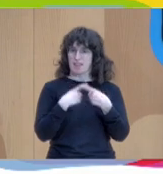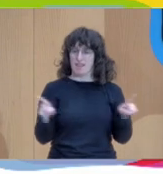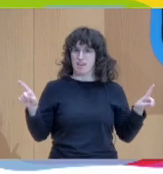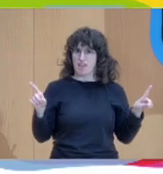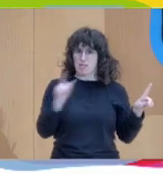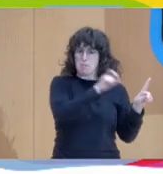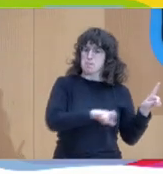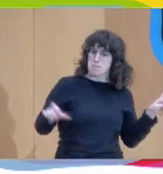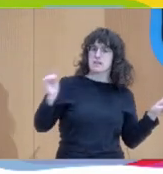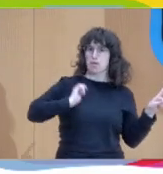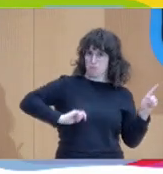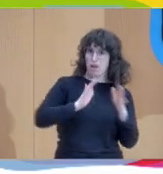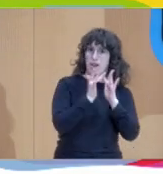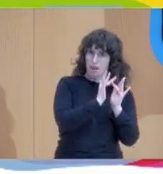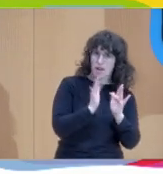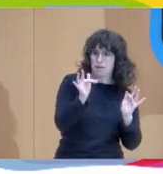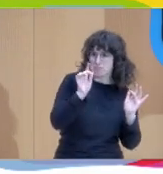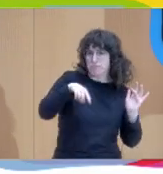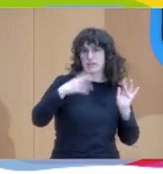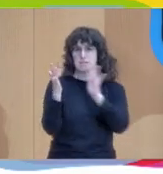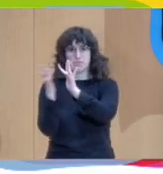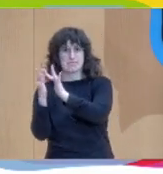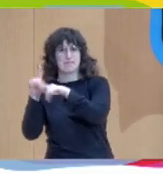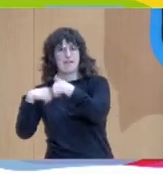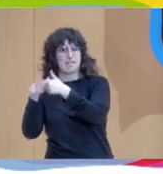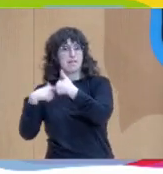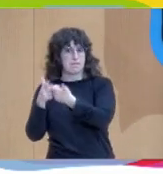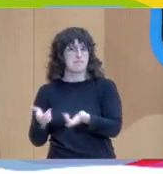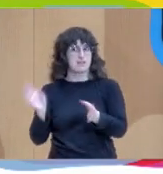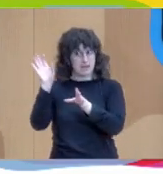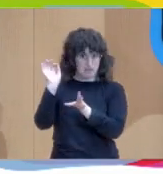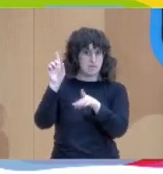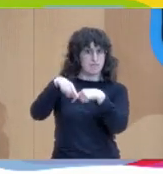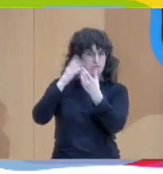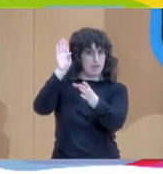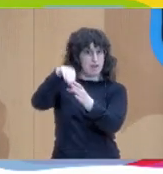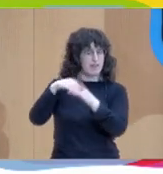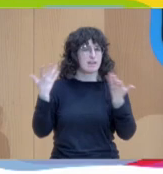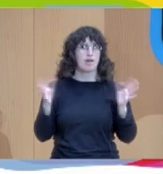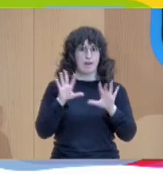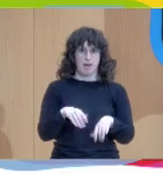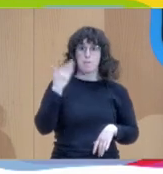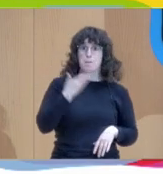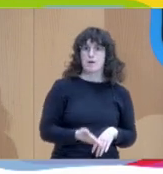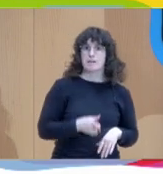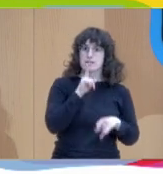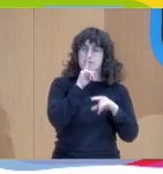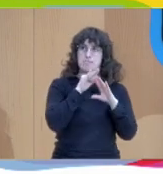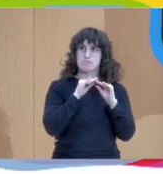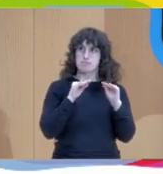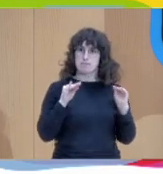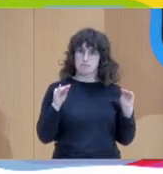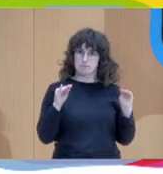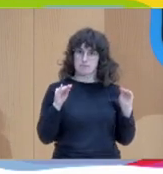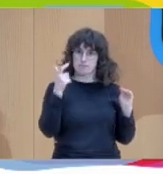¿Y aprendizajes más concretos? Para mí especialmente esperar en el silencio. Esperar unos segundos más. Y de repente